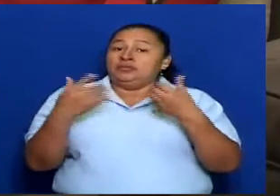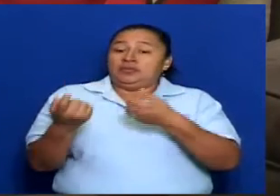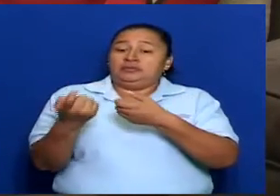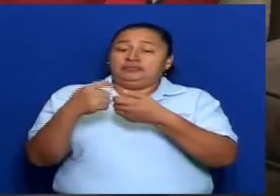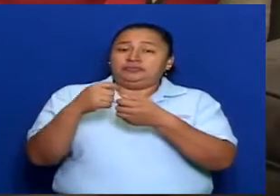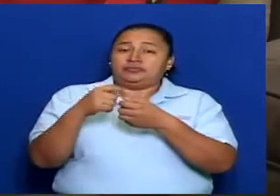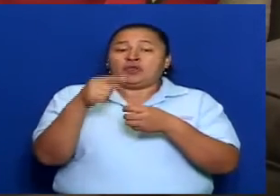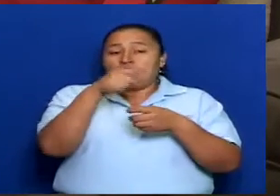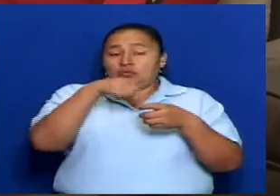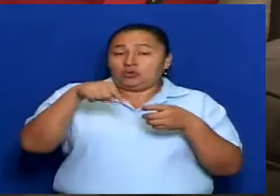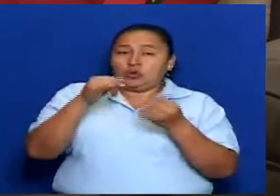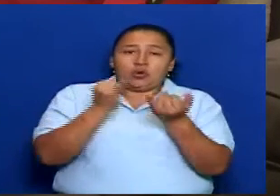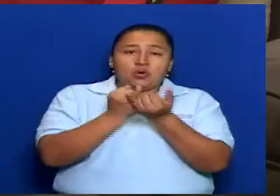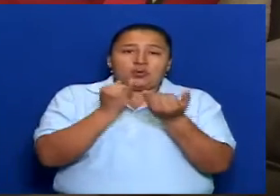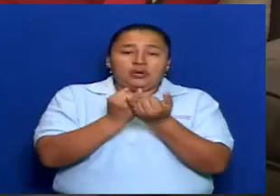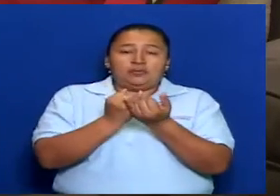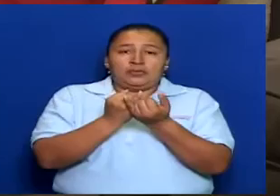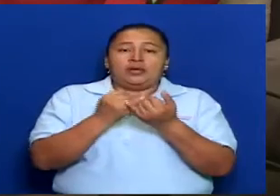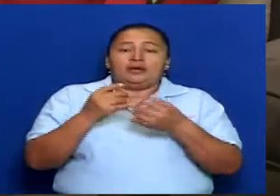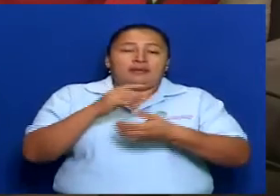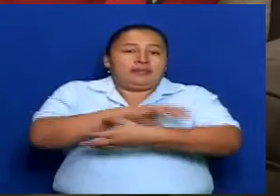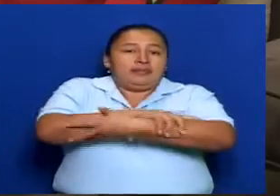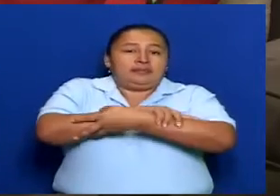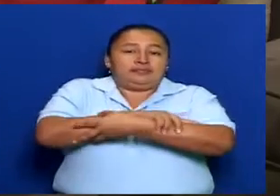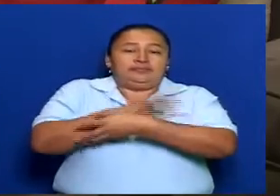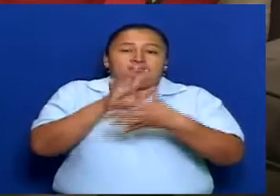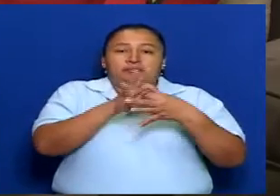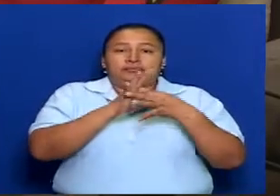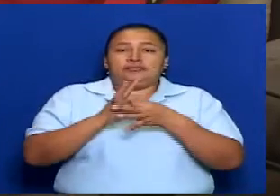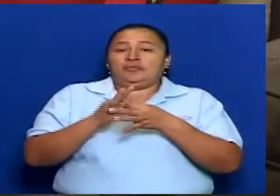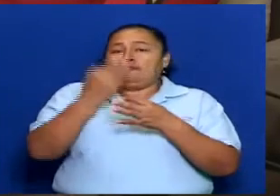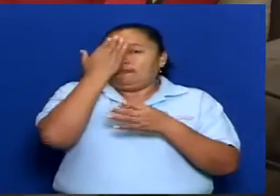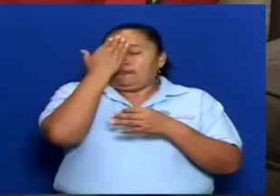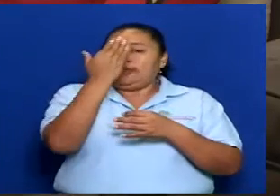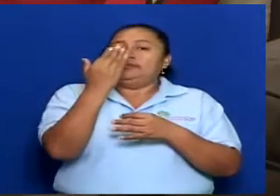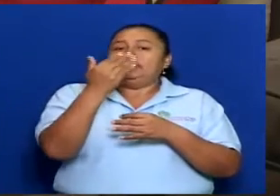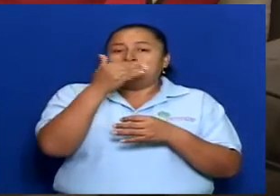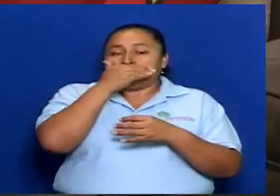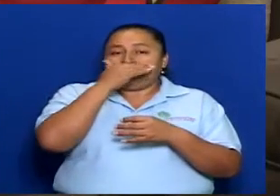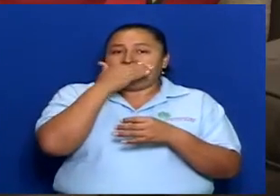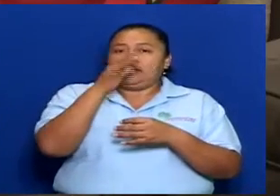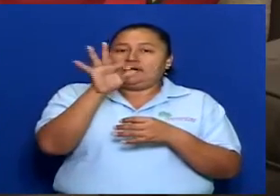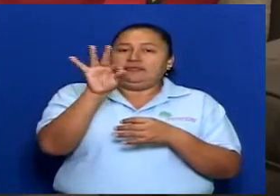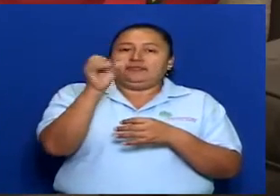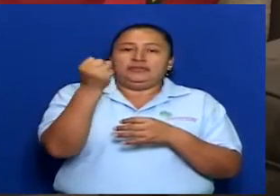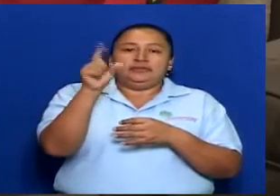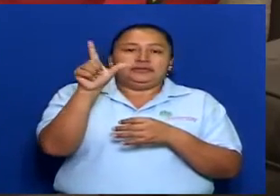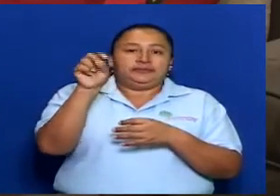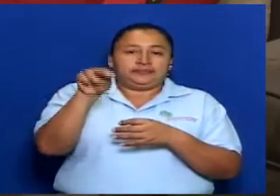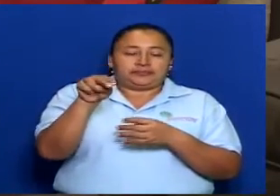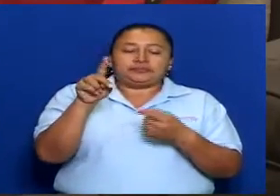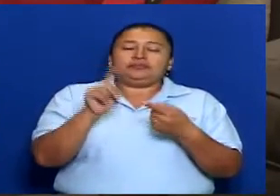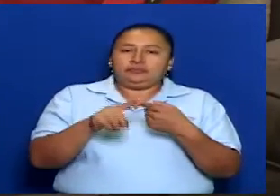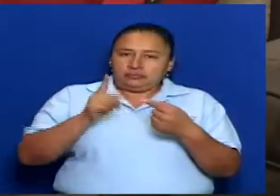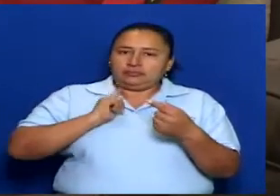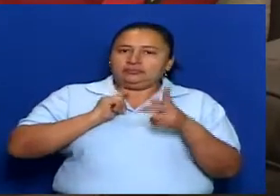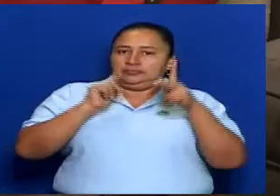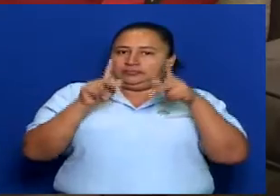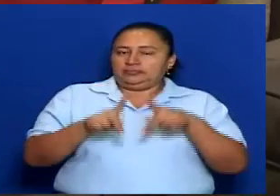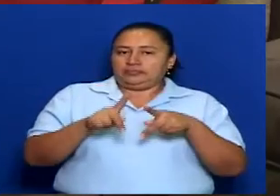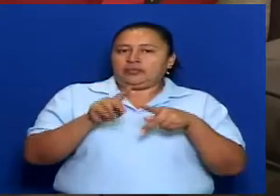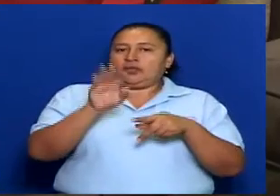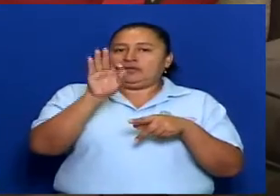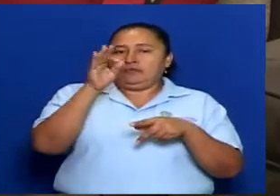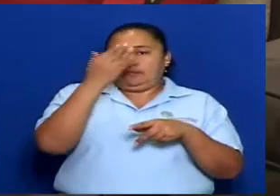lo que es la Alianza Unida FSLN, del Frente Sandinista, tenemos miembros, entonces, del Frente Sandinista de